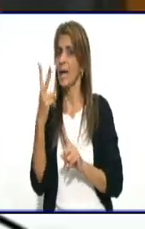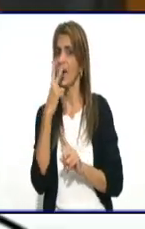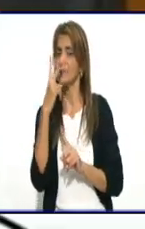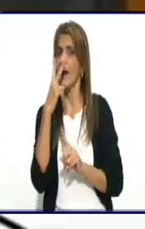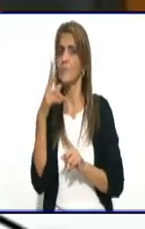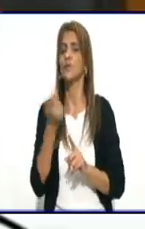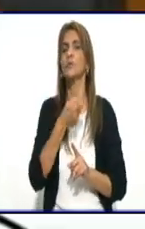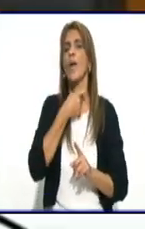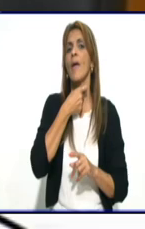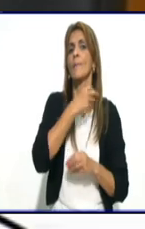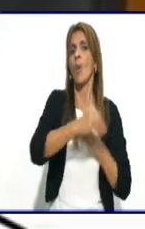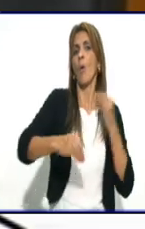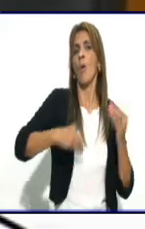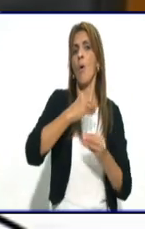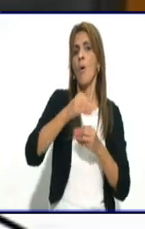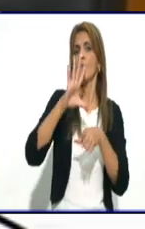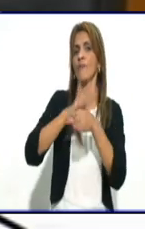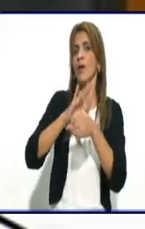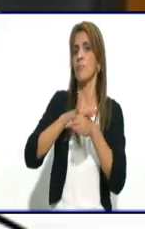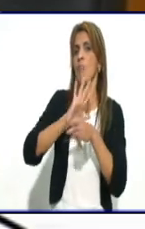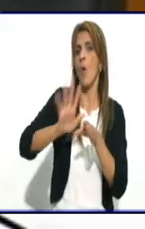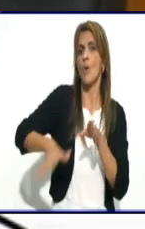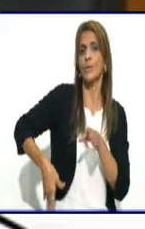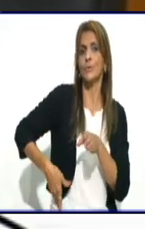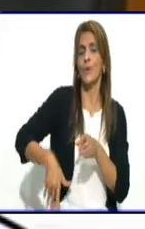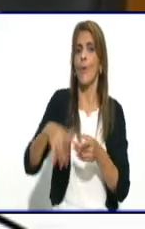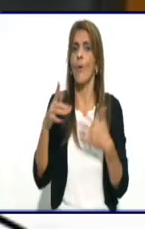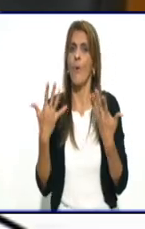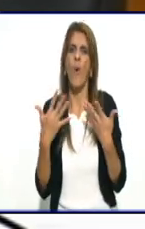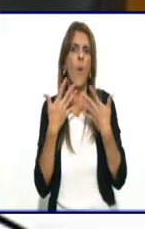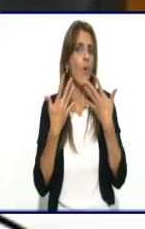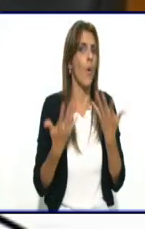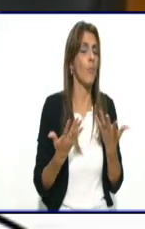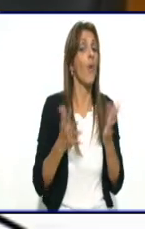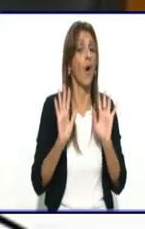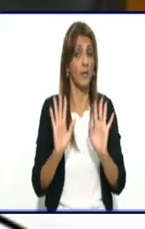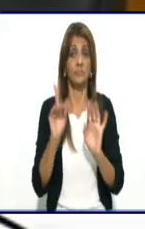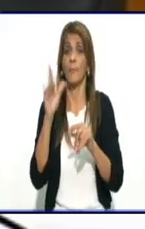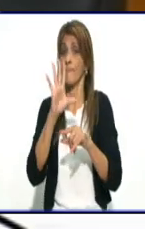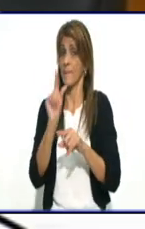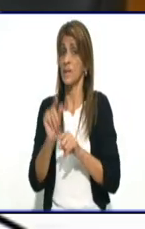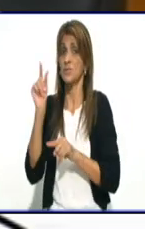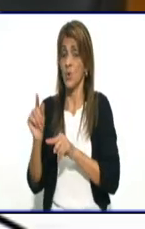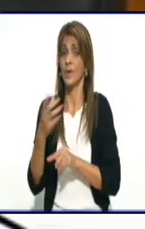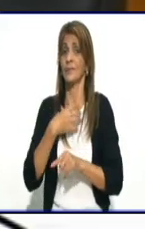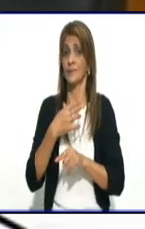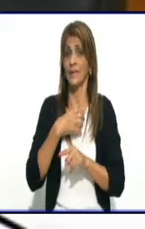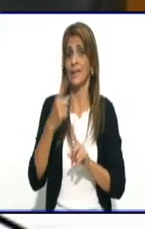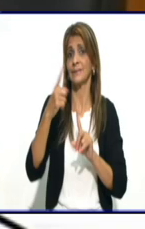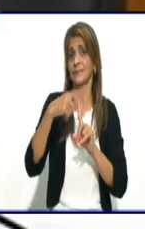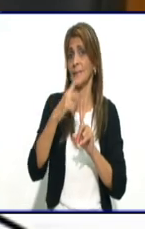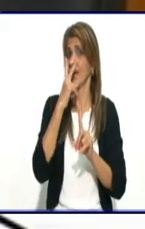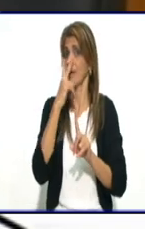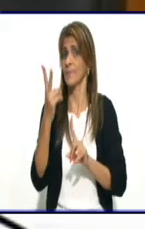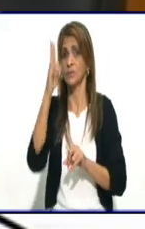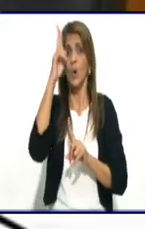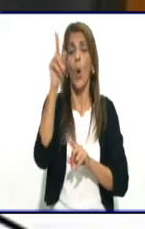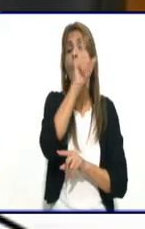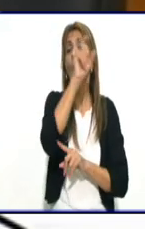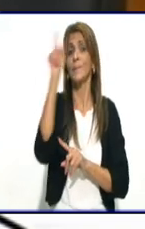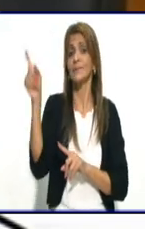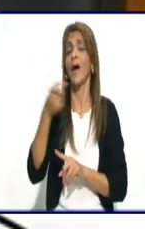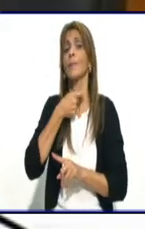ellos? Bueno, por supuesto que esas personas, su tratamiento debe continuar. En cada zona de las que se está hablando va a estar, por supuesto,